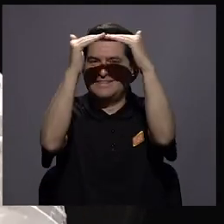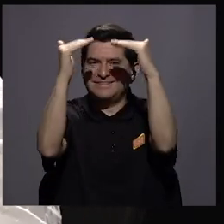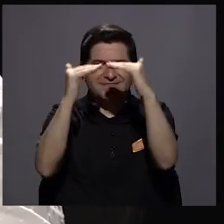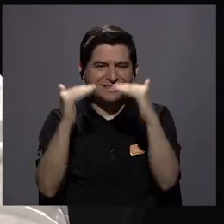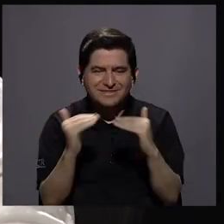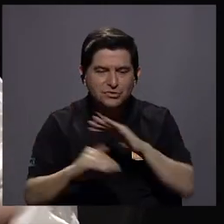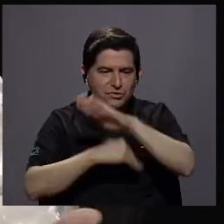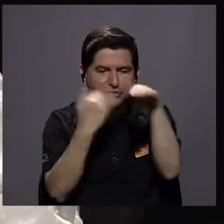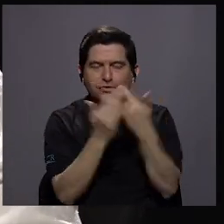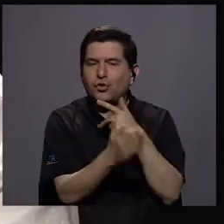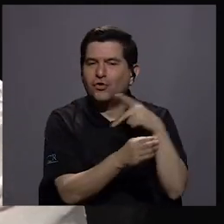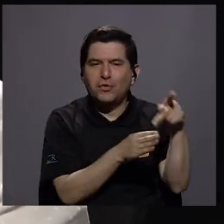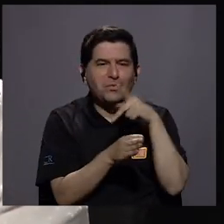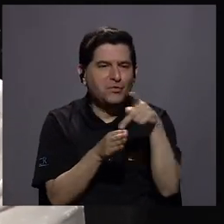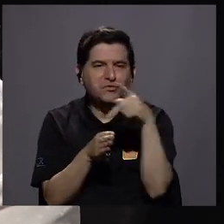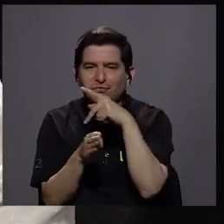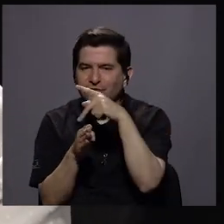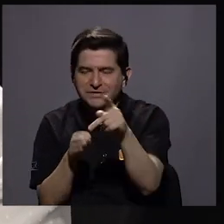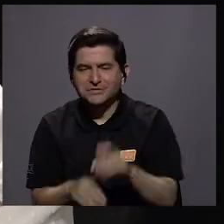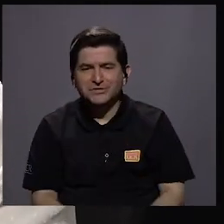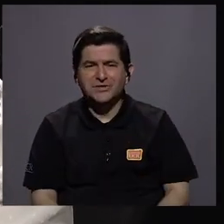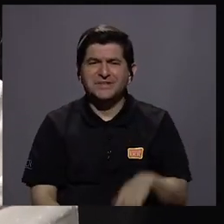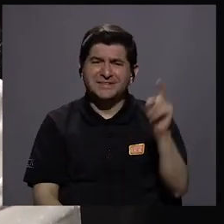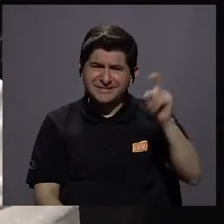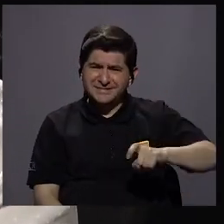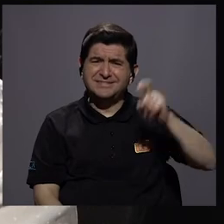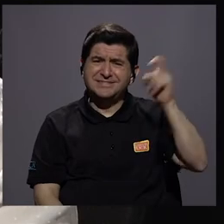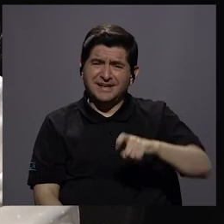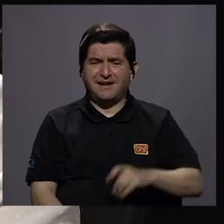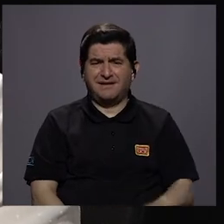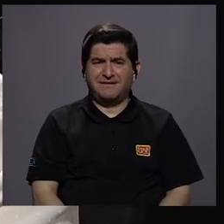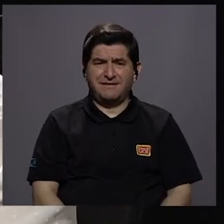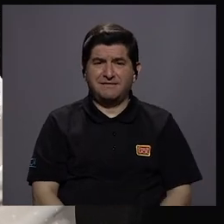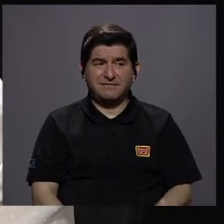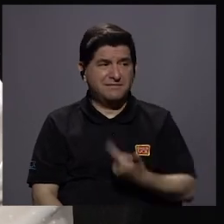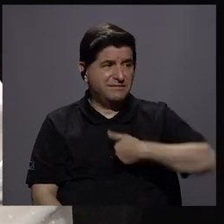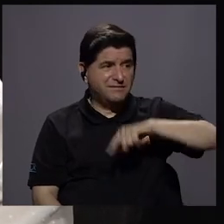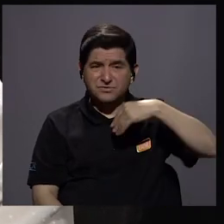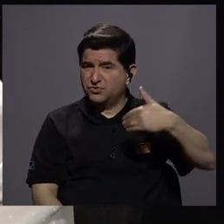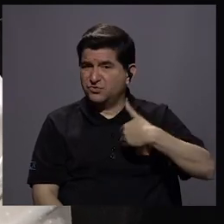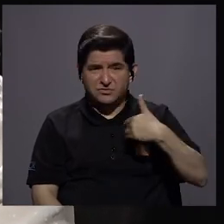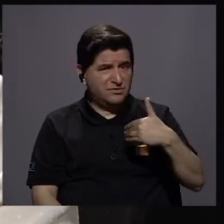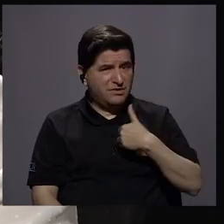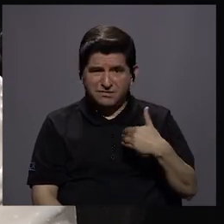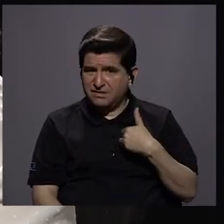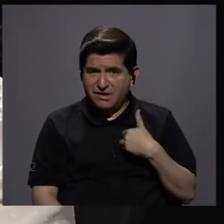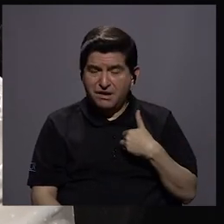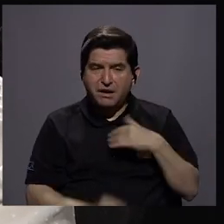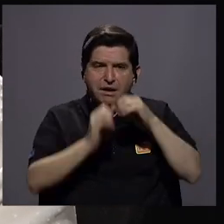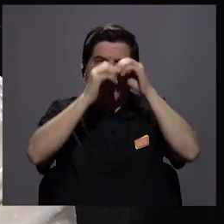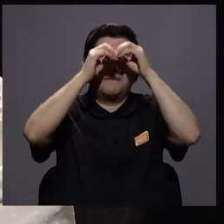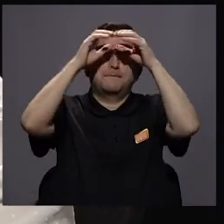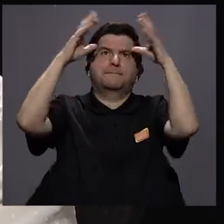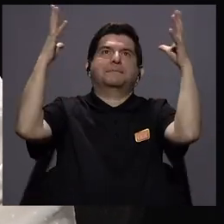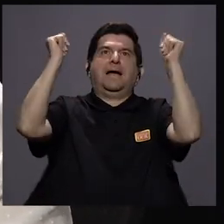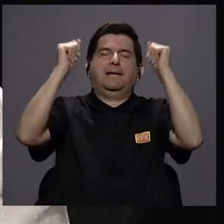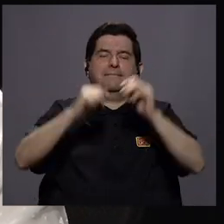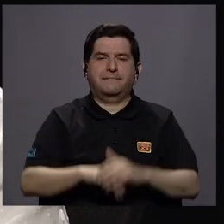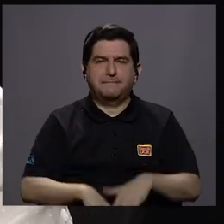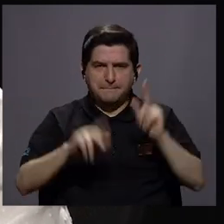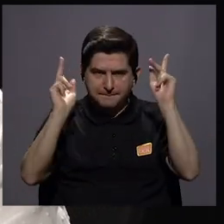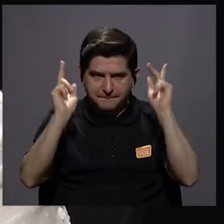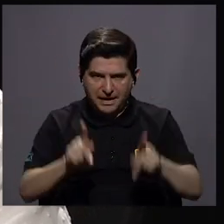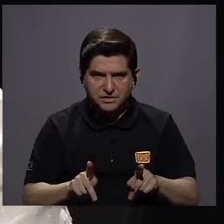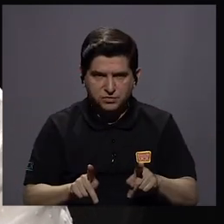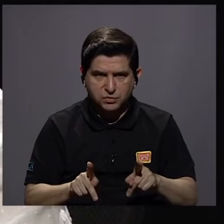niveles en todas las profesiones se ocupan y si no tenemos eso imagínese como una